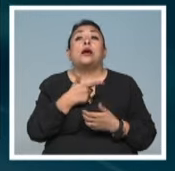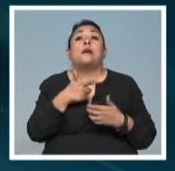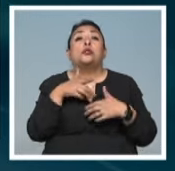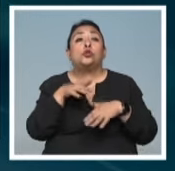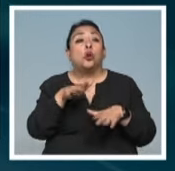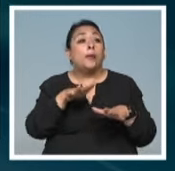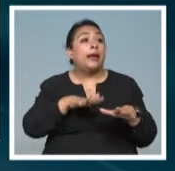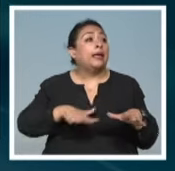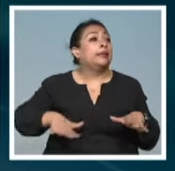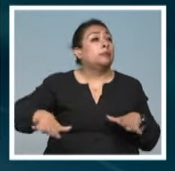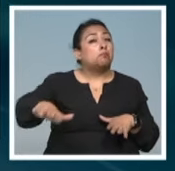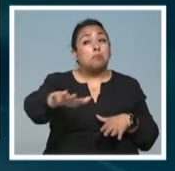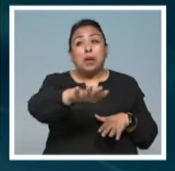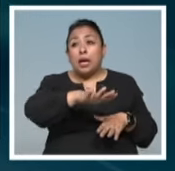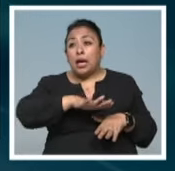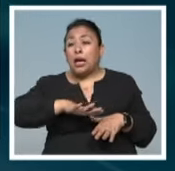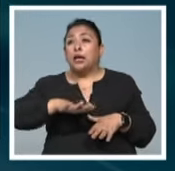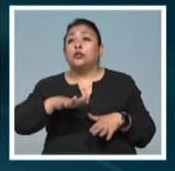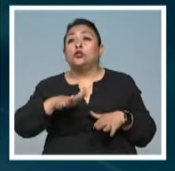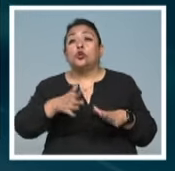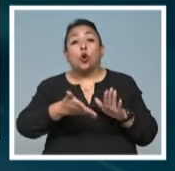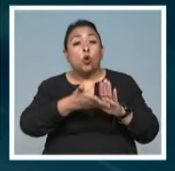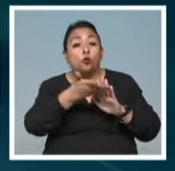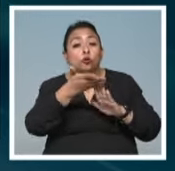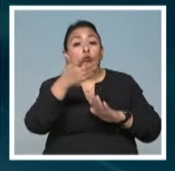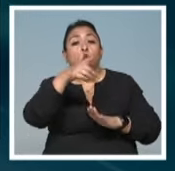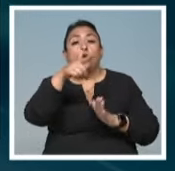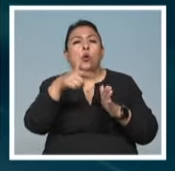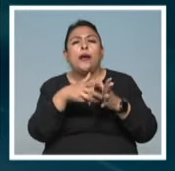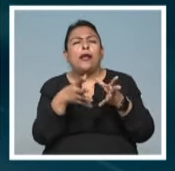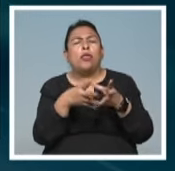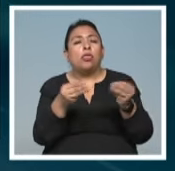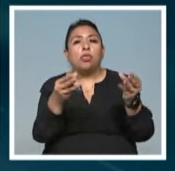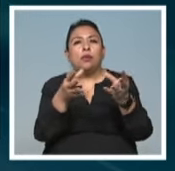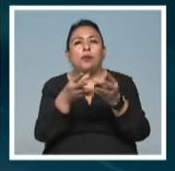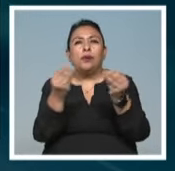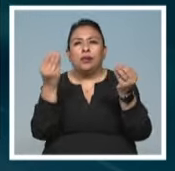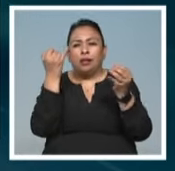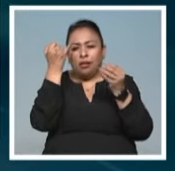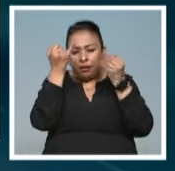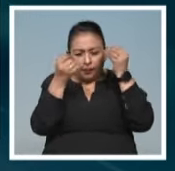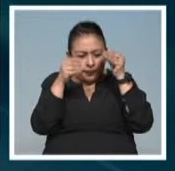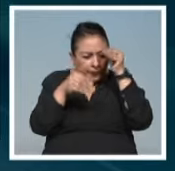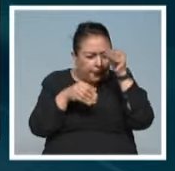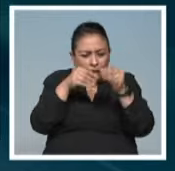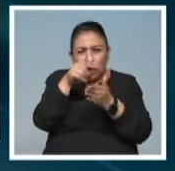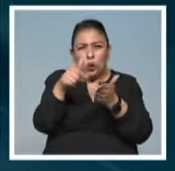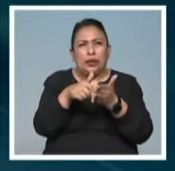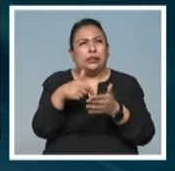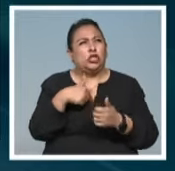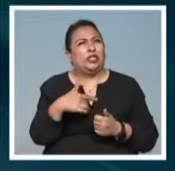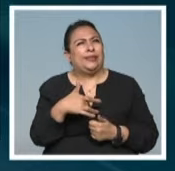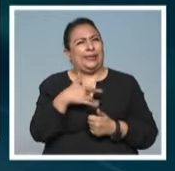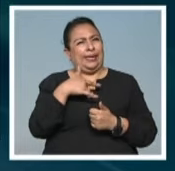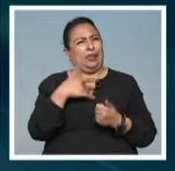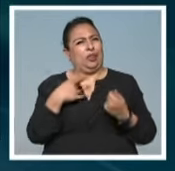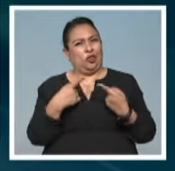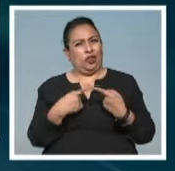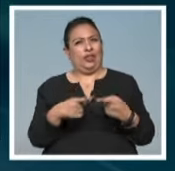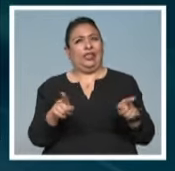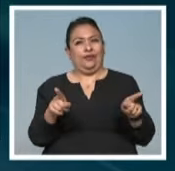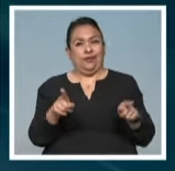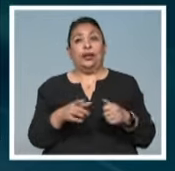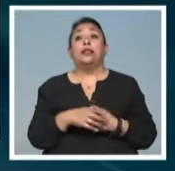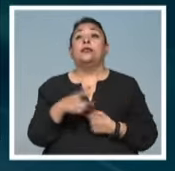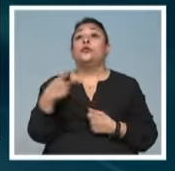espacio, con la construcción de espacios esfímeros, con la creación de espacios que nos hacen sentir de distintas maneras.